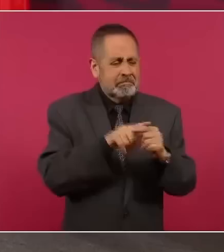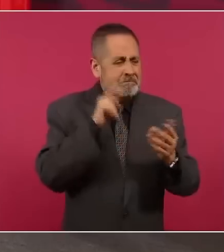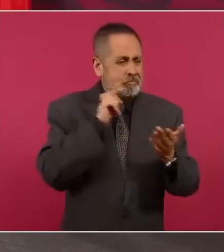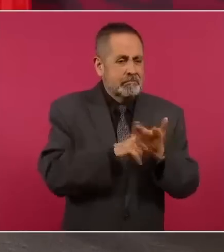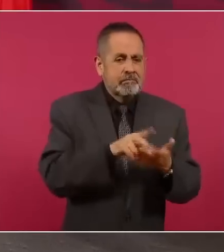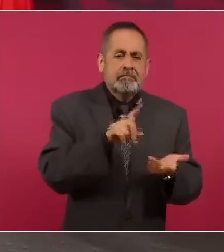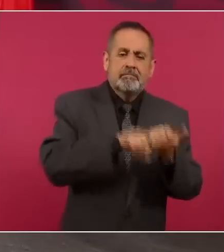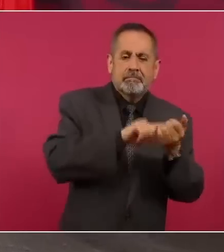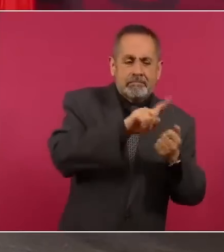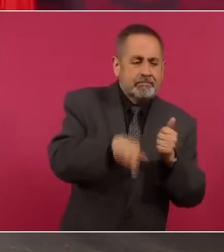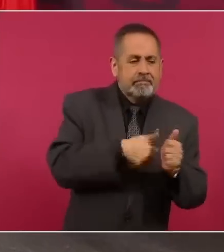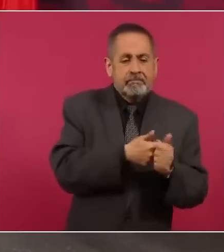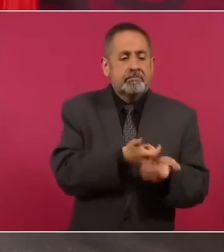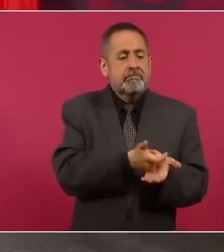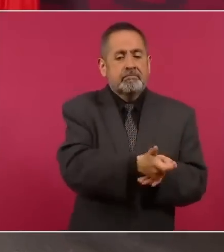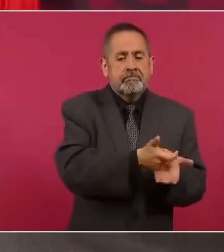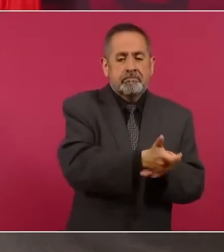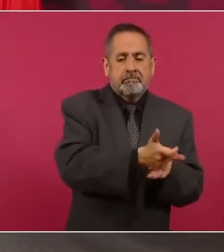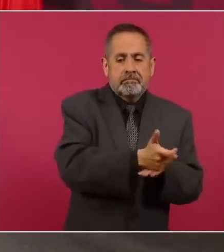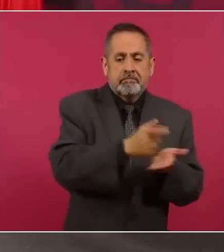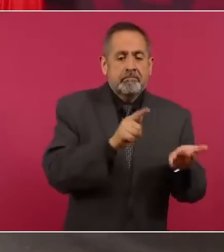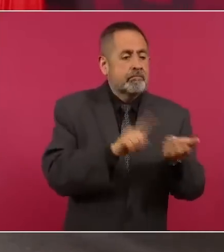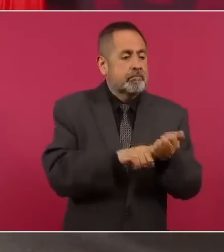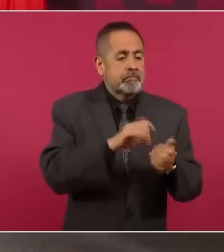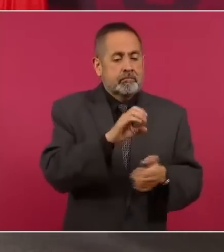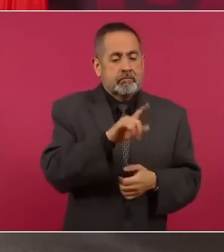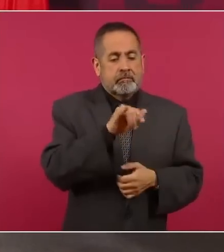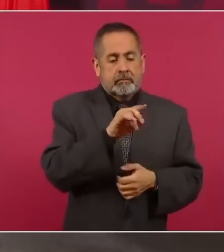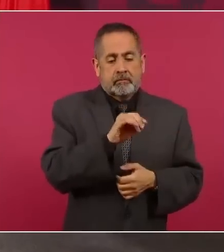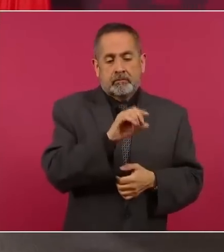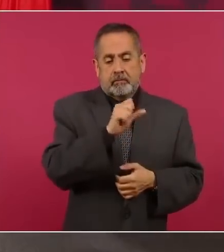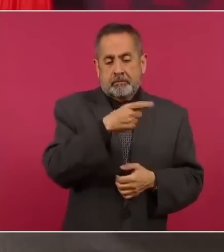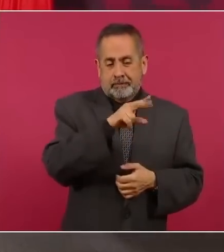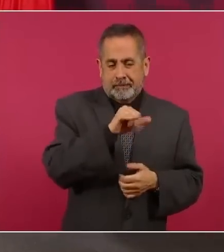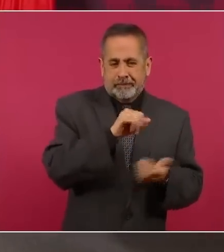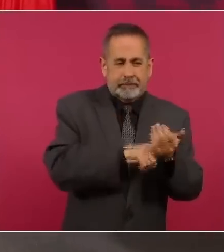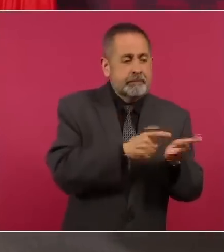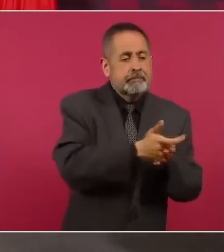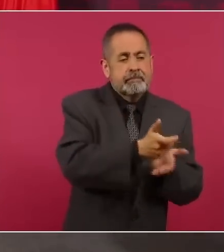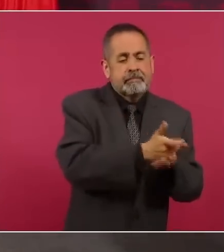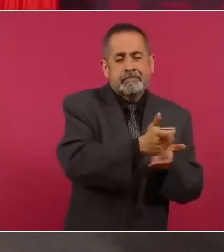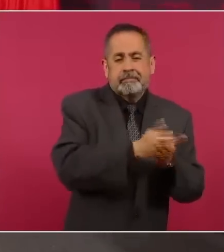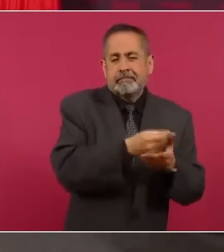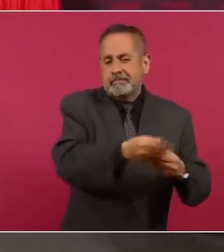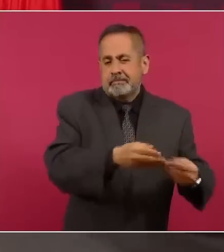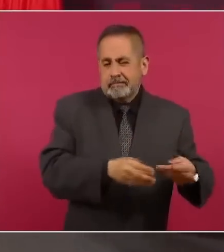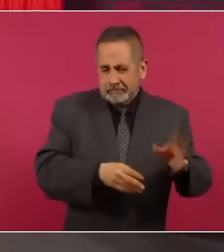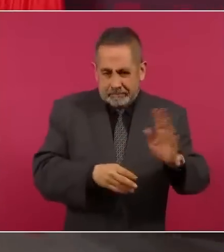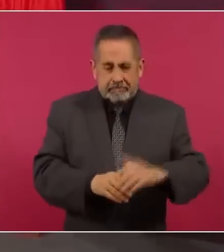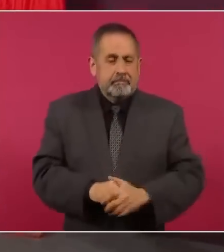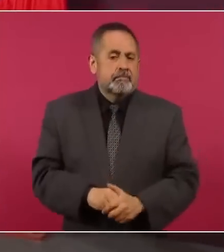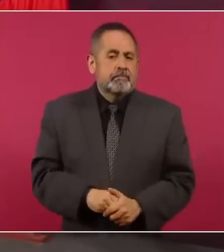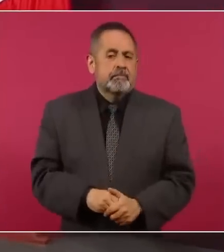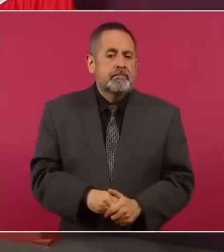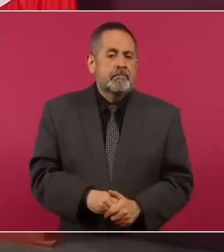financiadas por Claudio X. González, los…